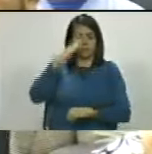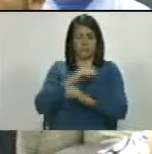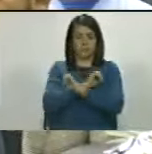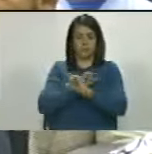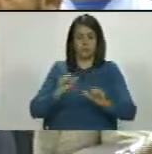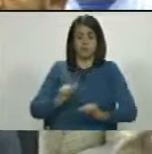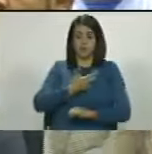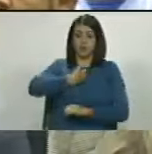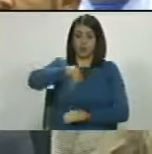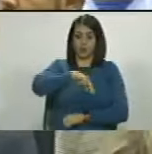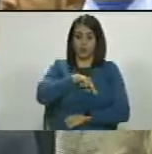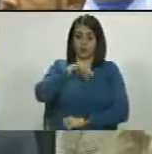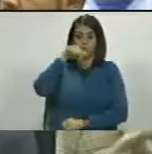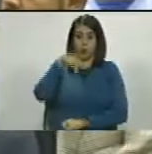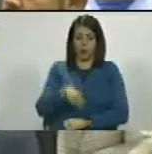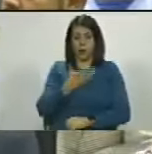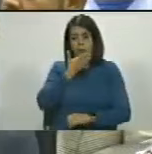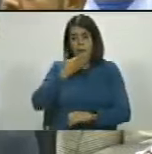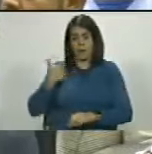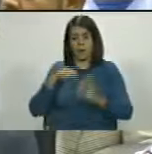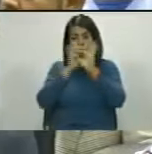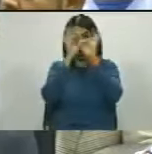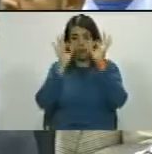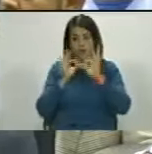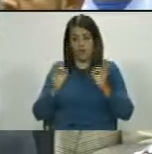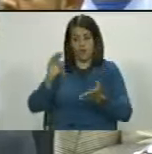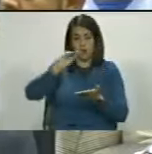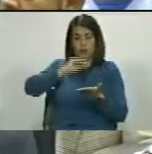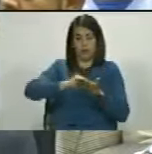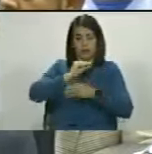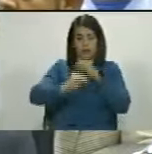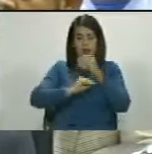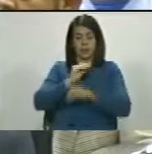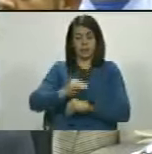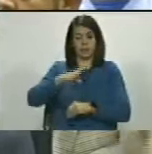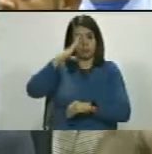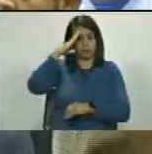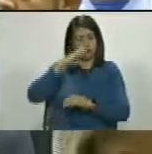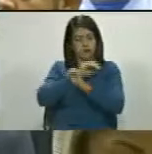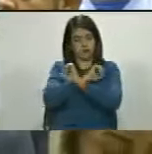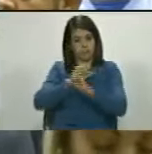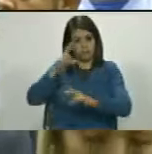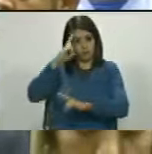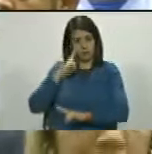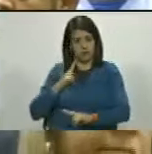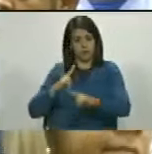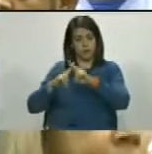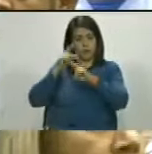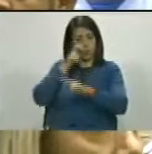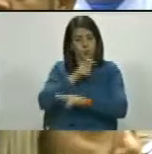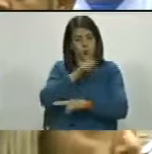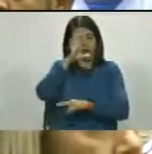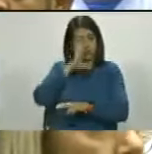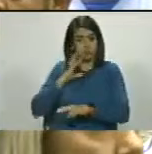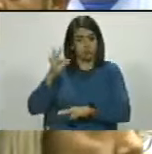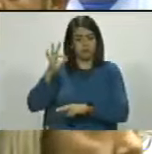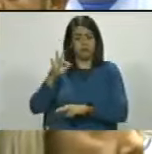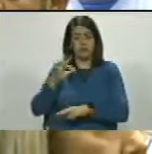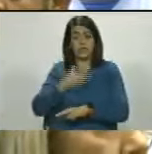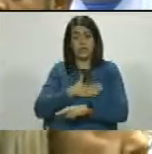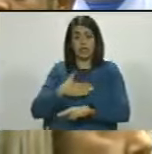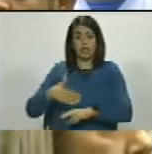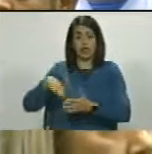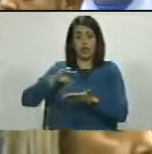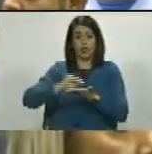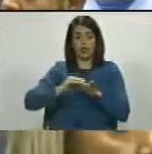centralista. Nosotros hoy la mejor forma de reivindicar a nuestro general del pueblo soberano Ezequiel Zamora y quiero